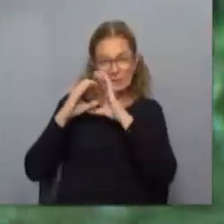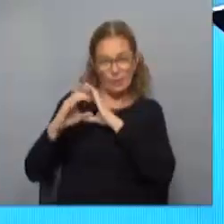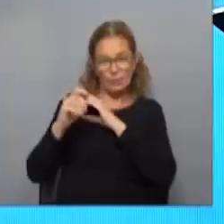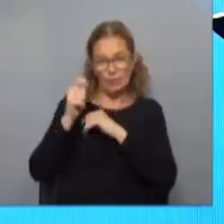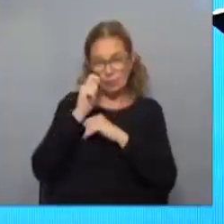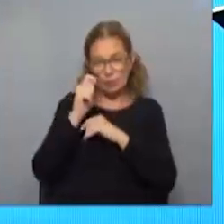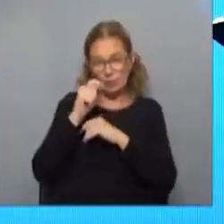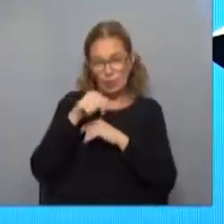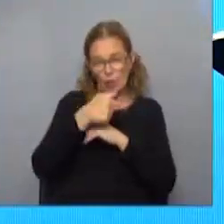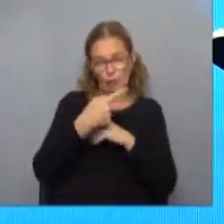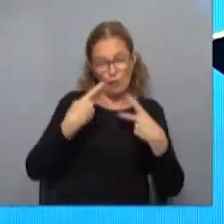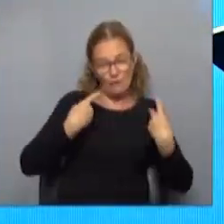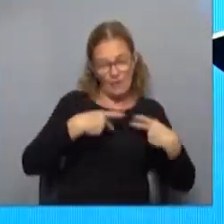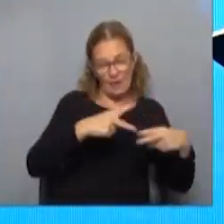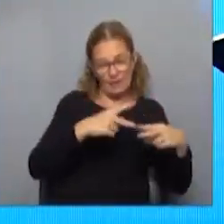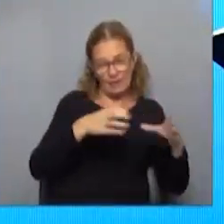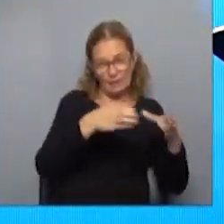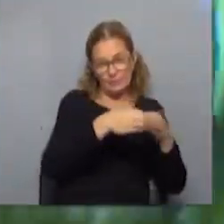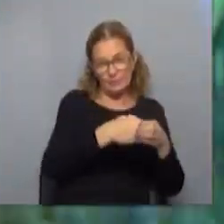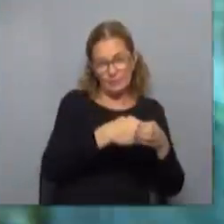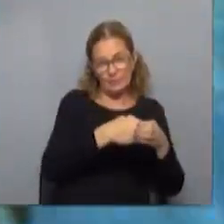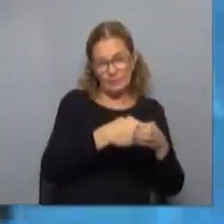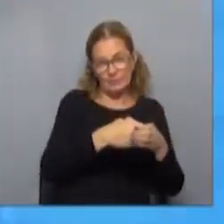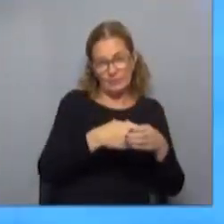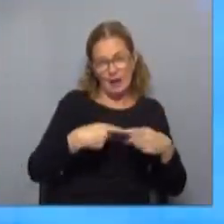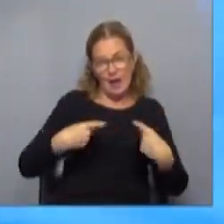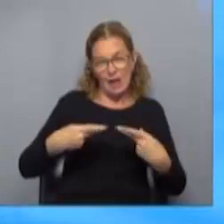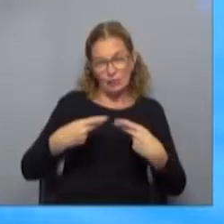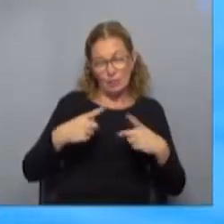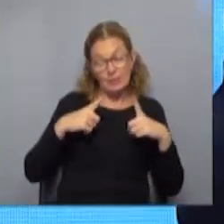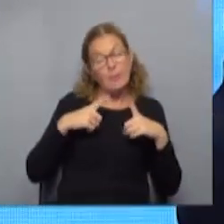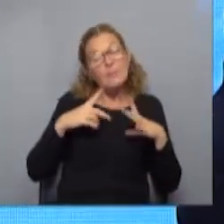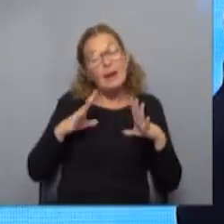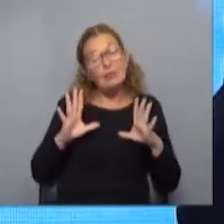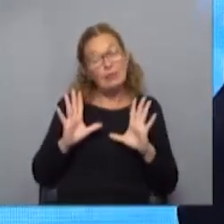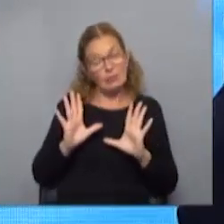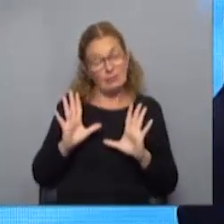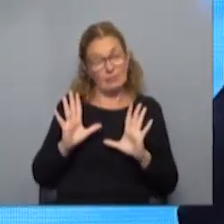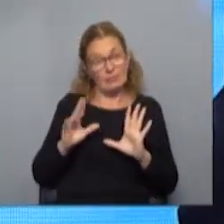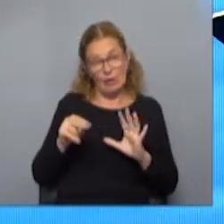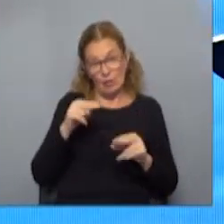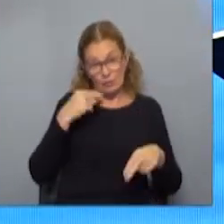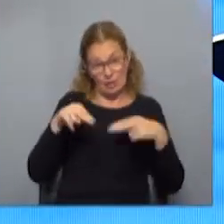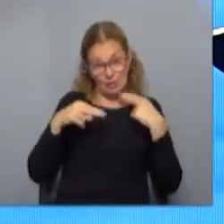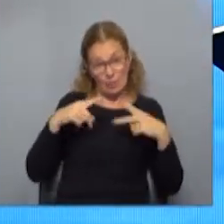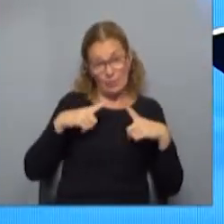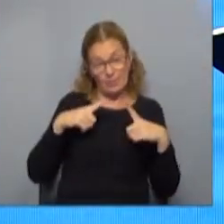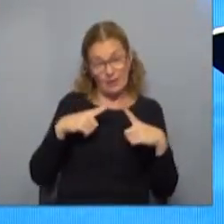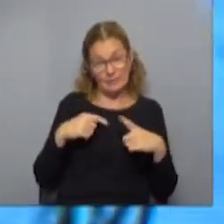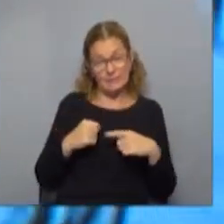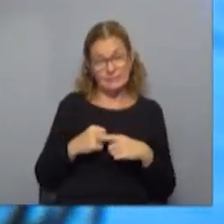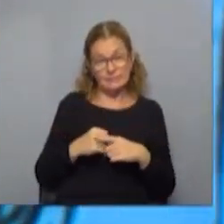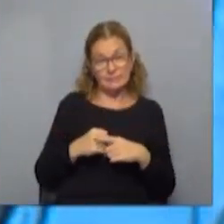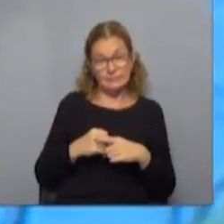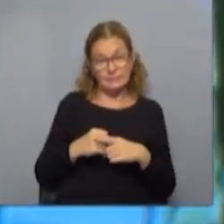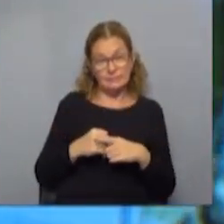y las agencias de viaje. Ahí gastronómicos quedaron. Por ahora no, estamos a la espera. Y esperan que ser incluidos. por supuesto. ¿Todavía